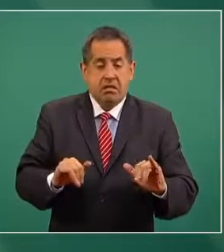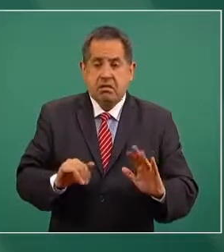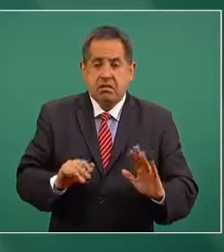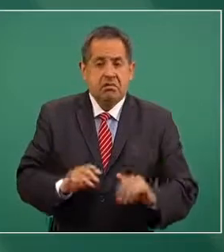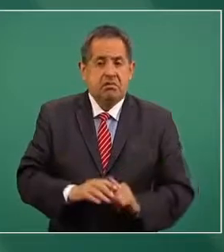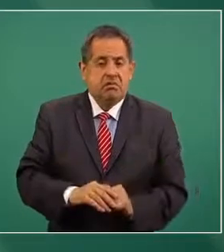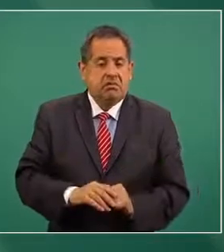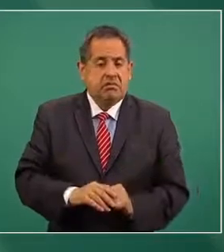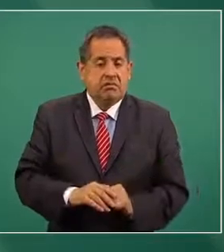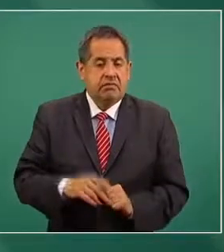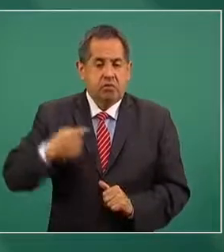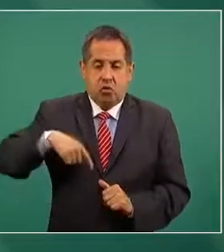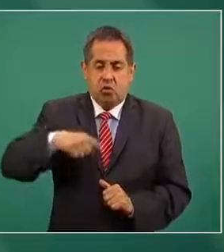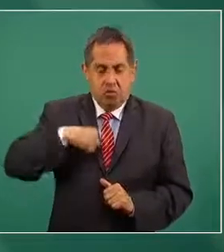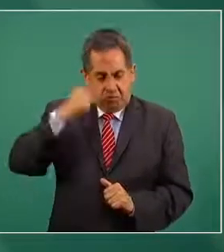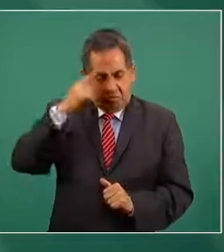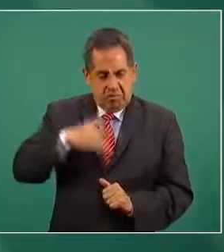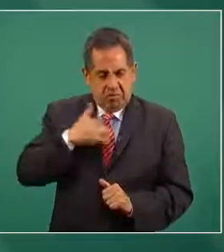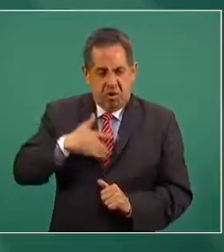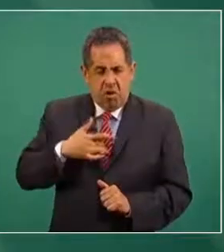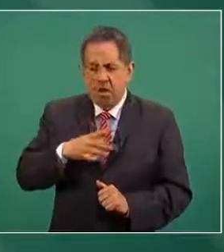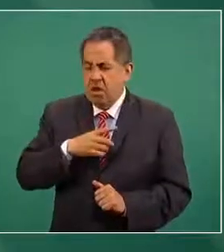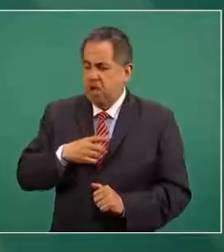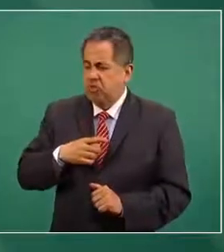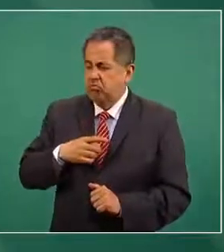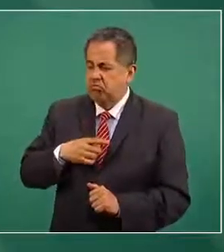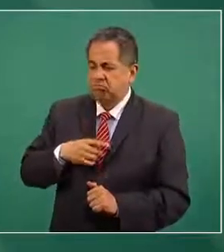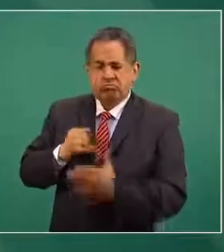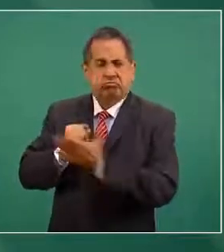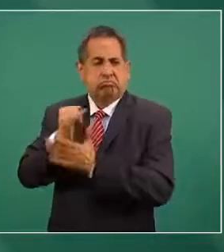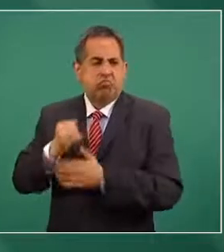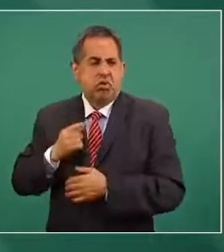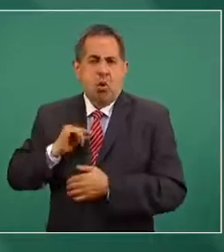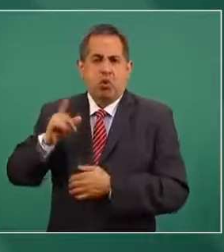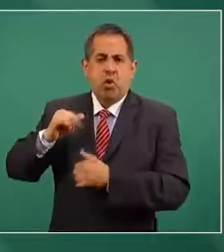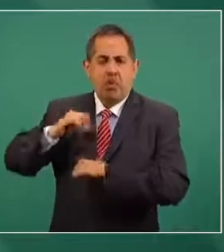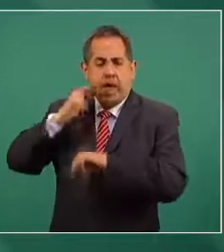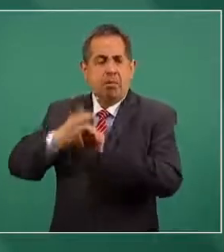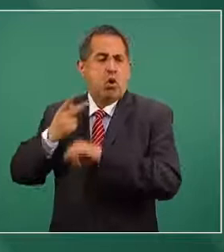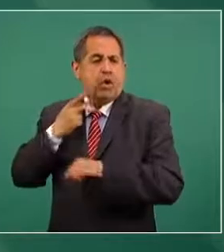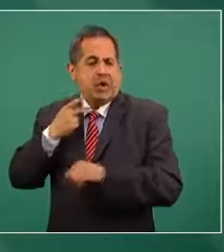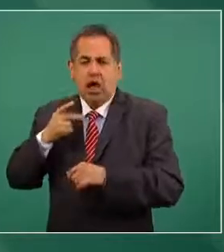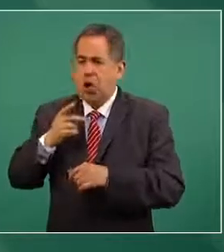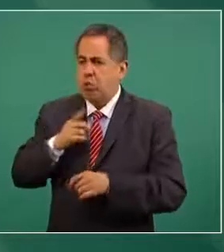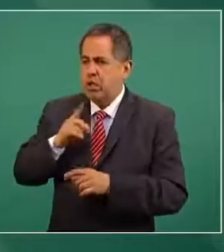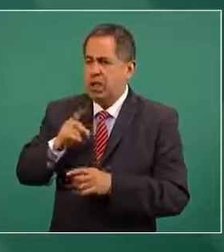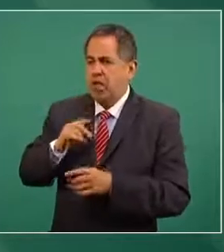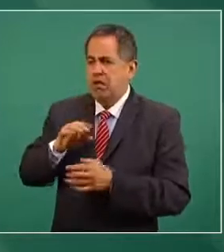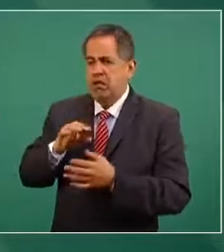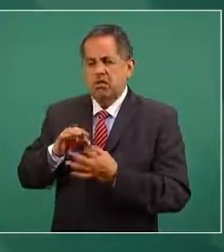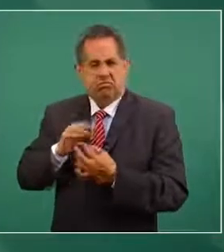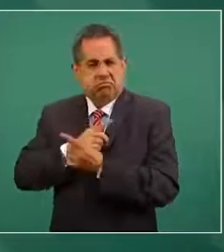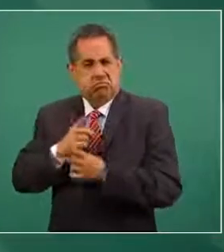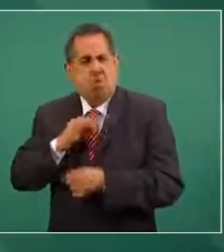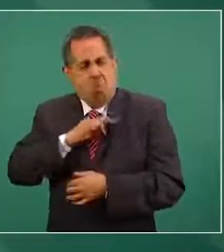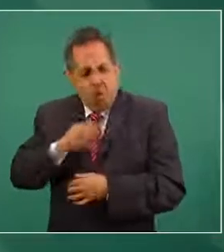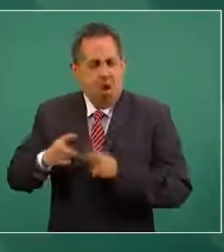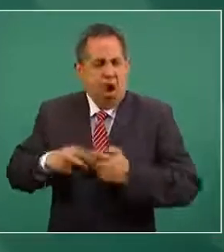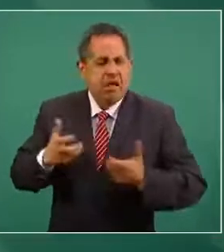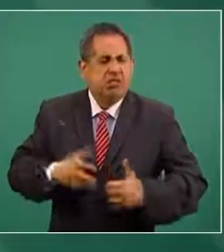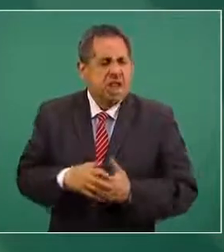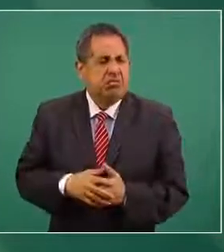y tenemos la autoridad moral y la autoridad política suficiente como para poder